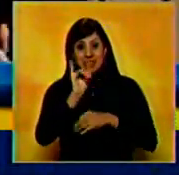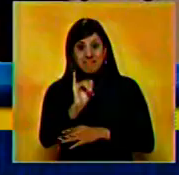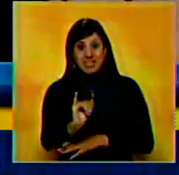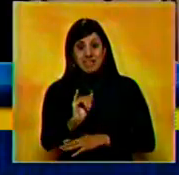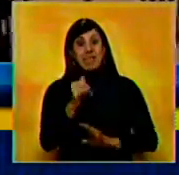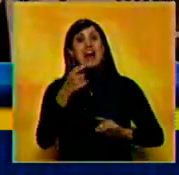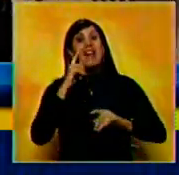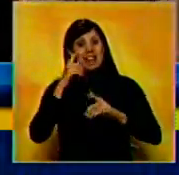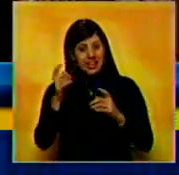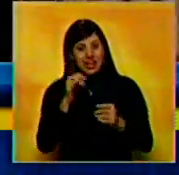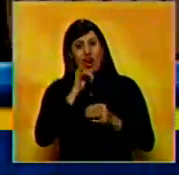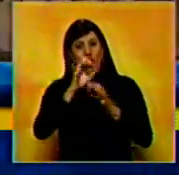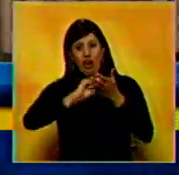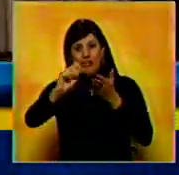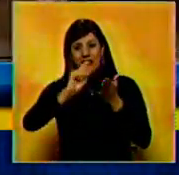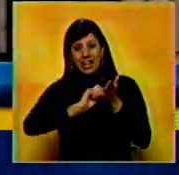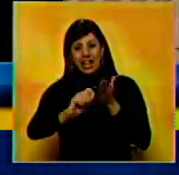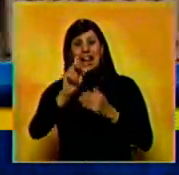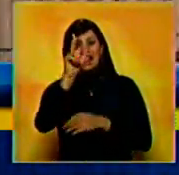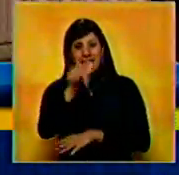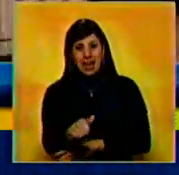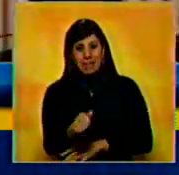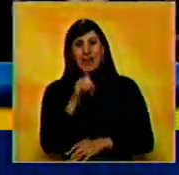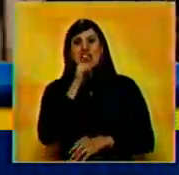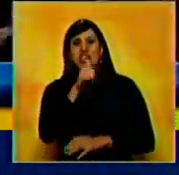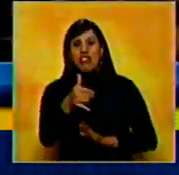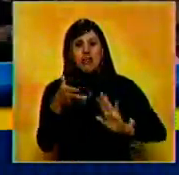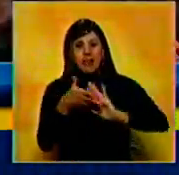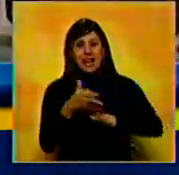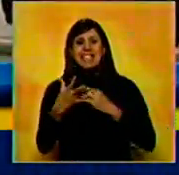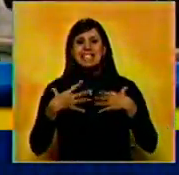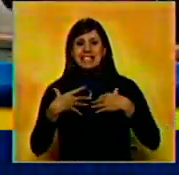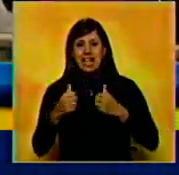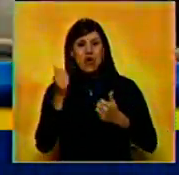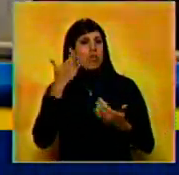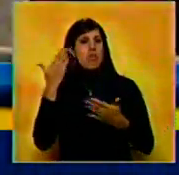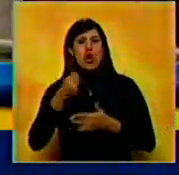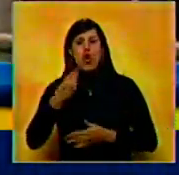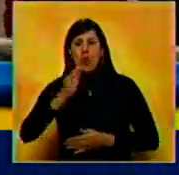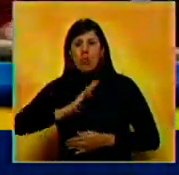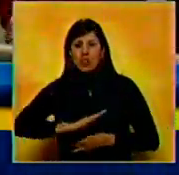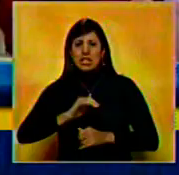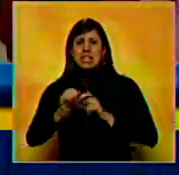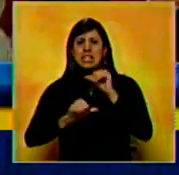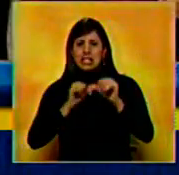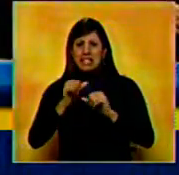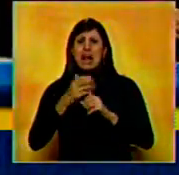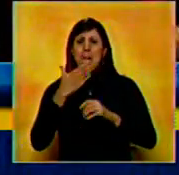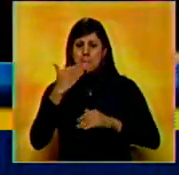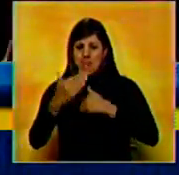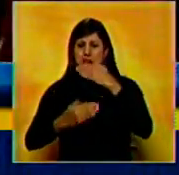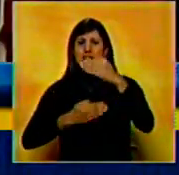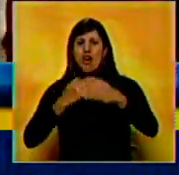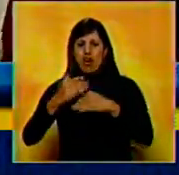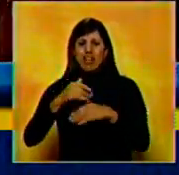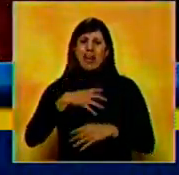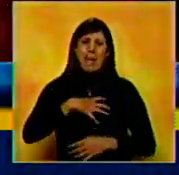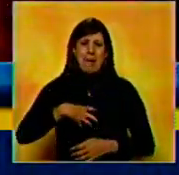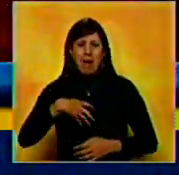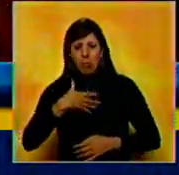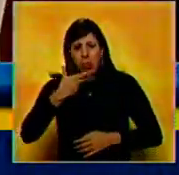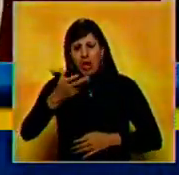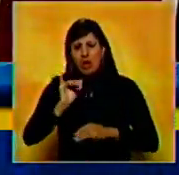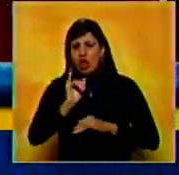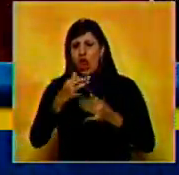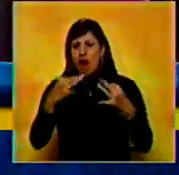James a través de una nota oficial en la que también se informa del estado de salud de Kate, quien continúa en franca mejoría de sus malestares